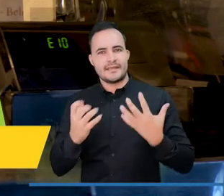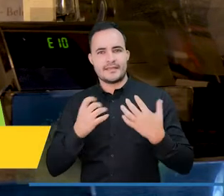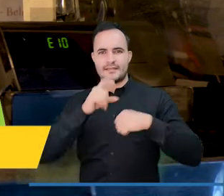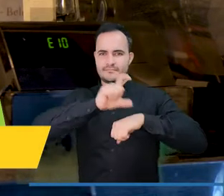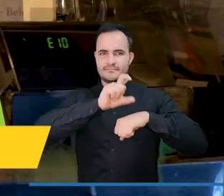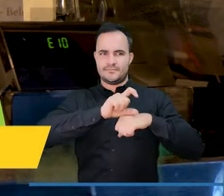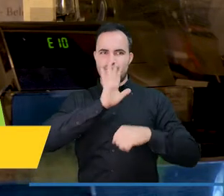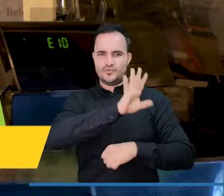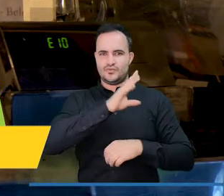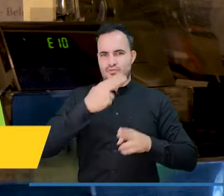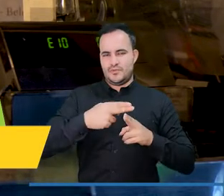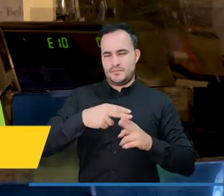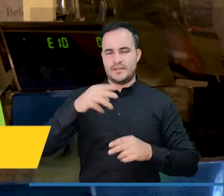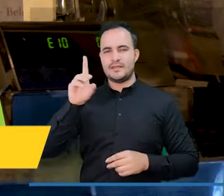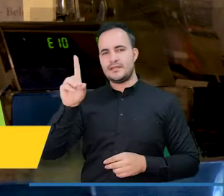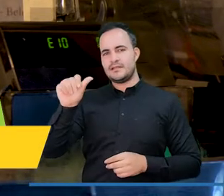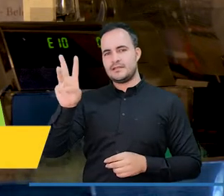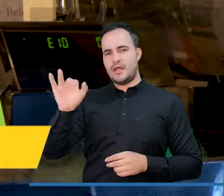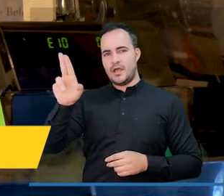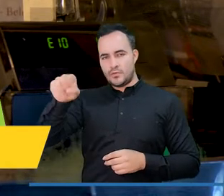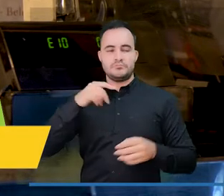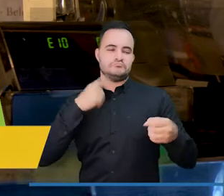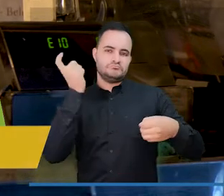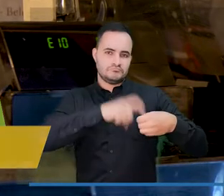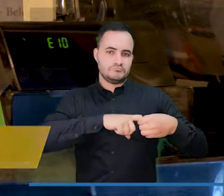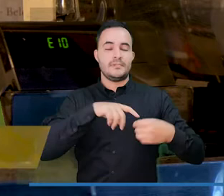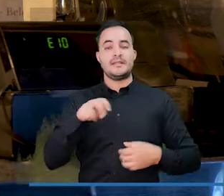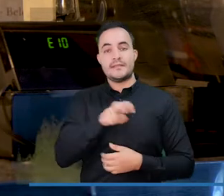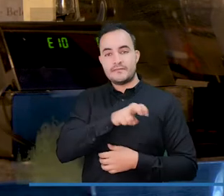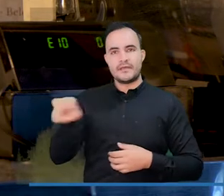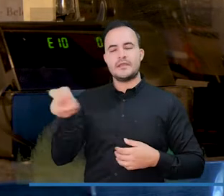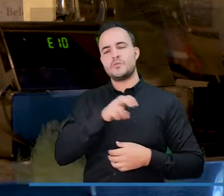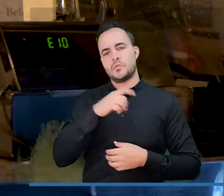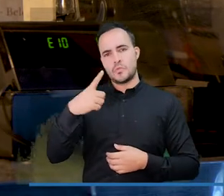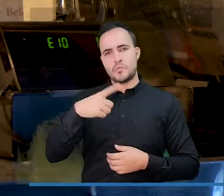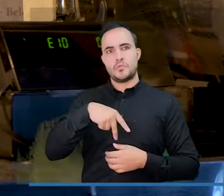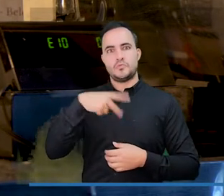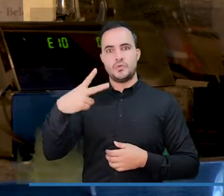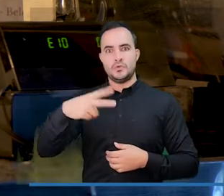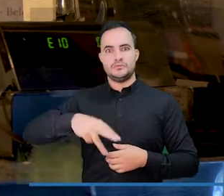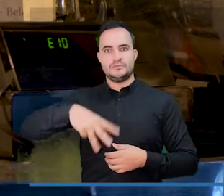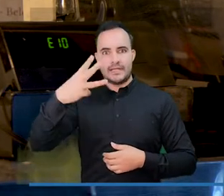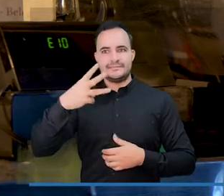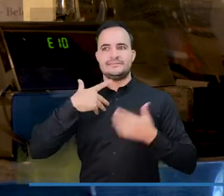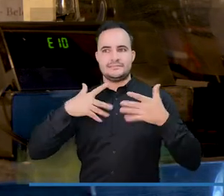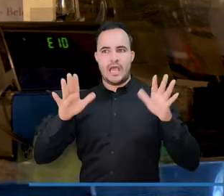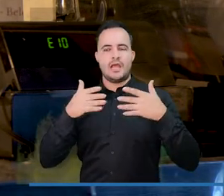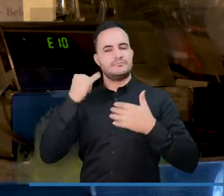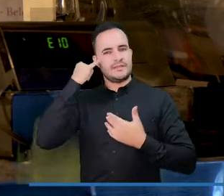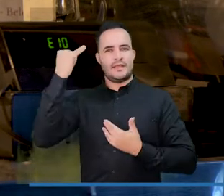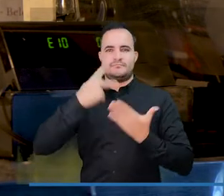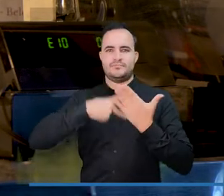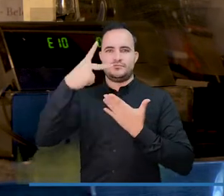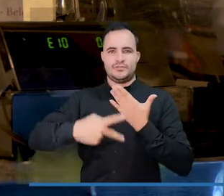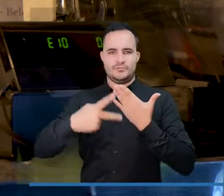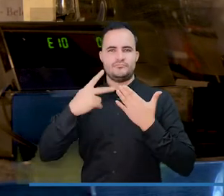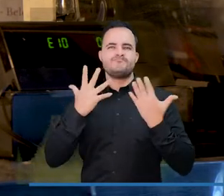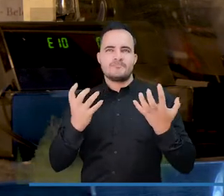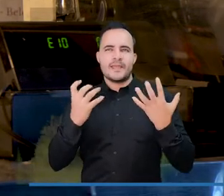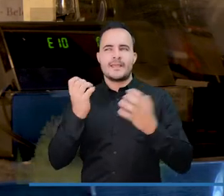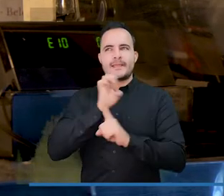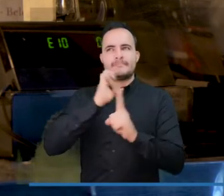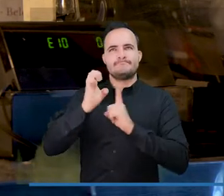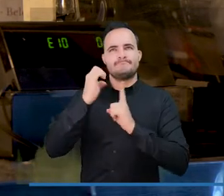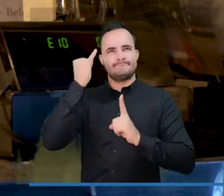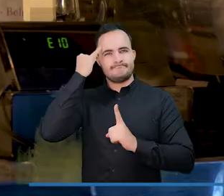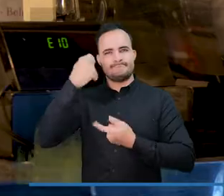Corporación Down, y ellos en el tercer nivel, todos los muchachos buscan un emprendimiento que también esté muy acorde